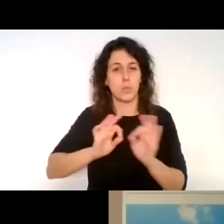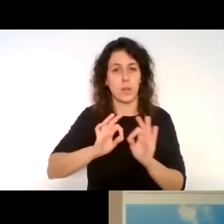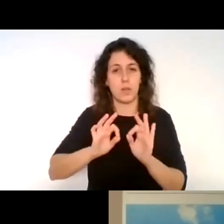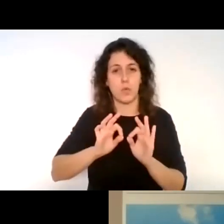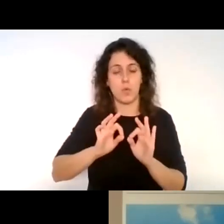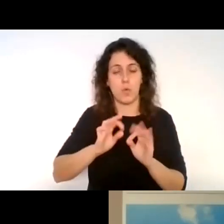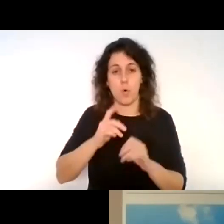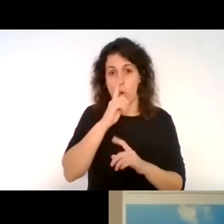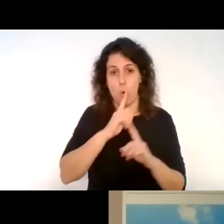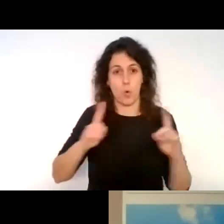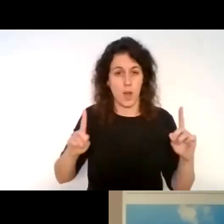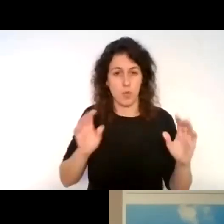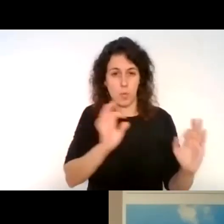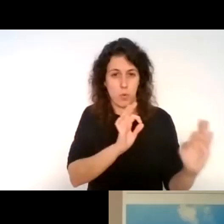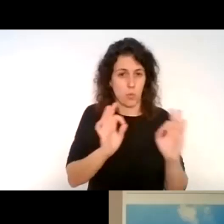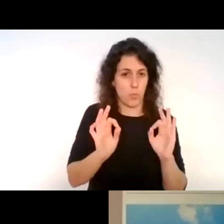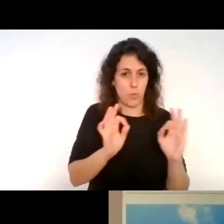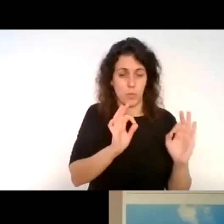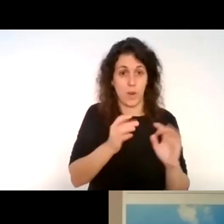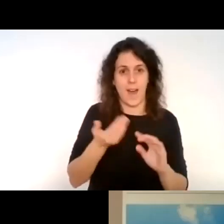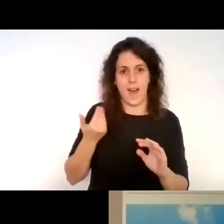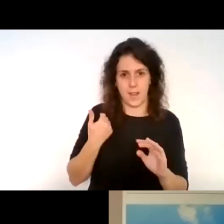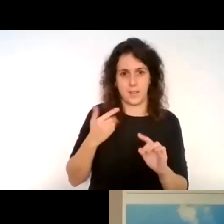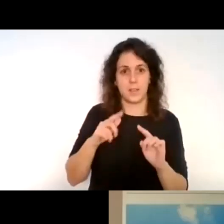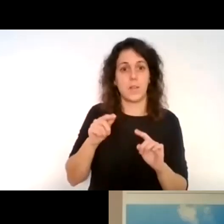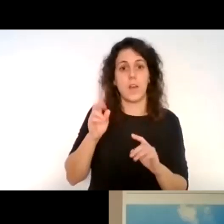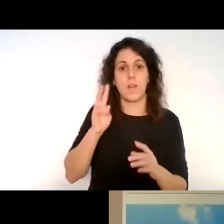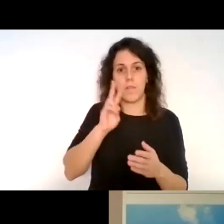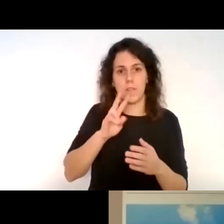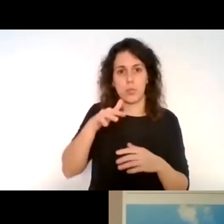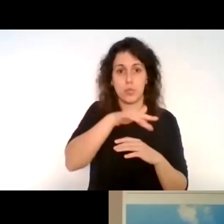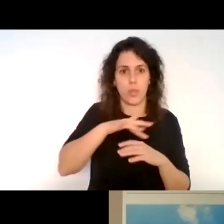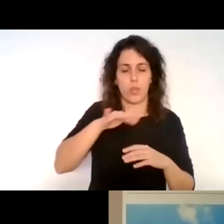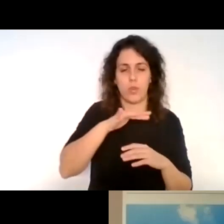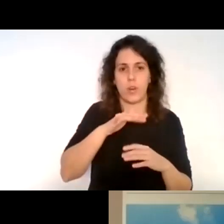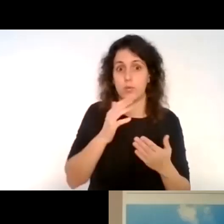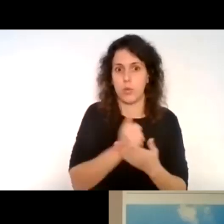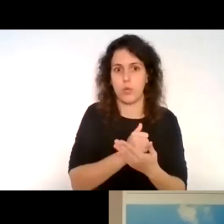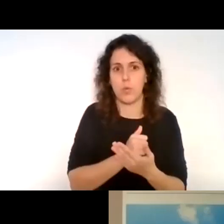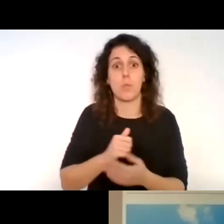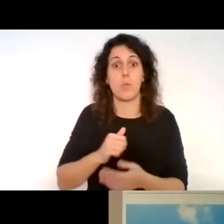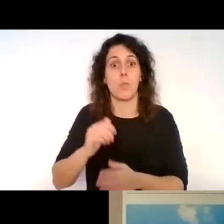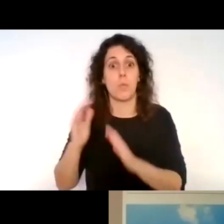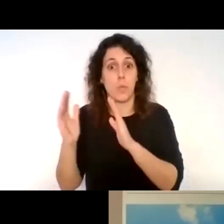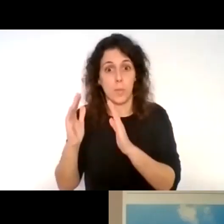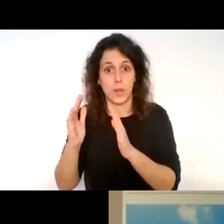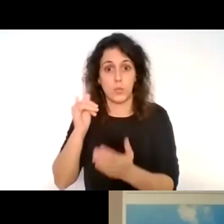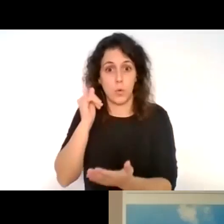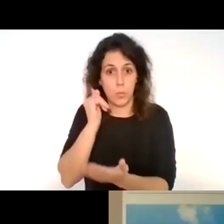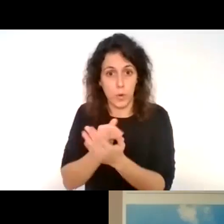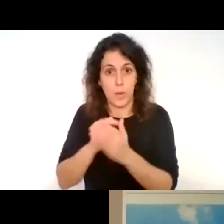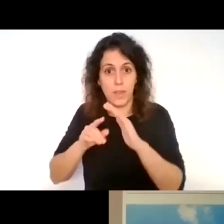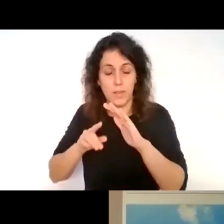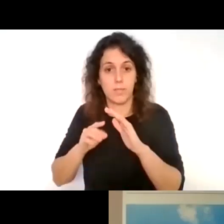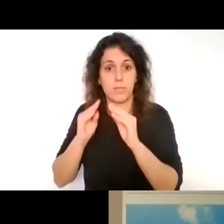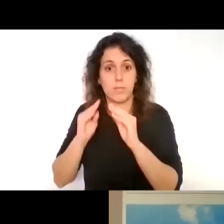anticipo, fuimos a hacer los terrenos, etcétera, pero en el momento del queue, en el momento del desarrollo, nos